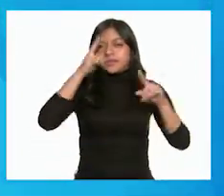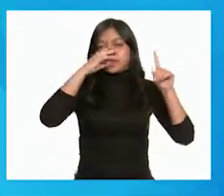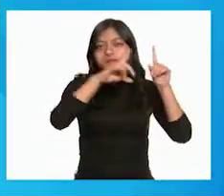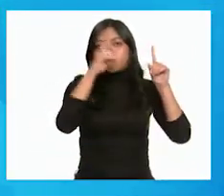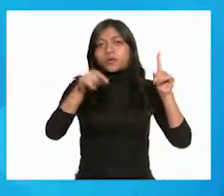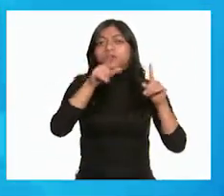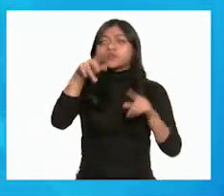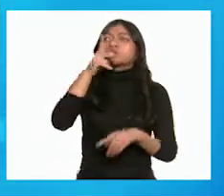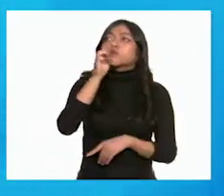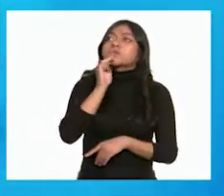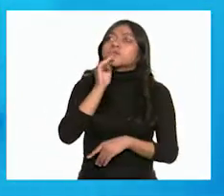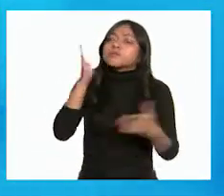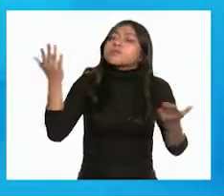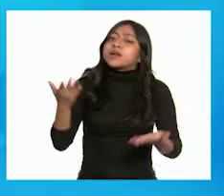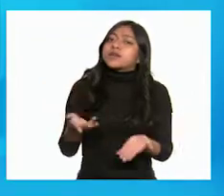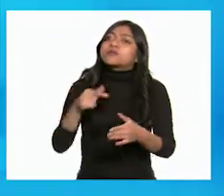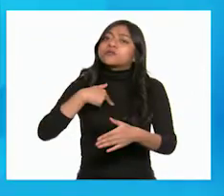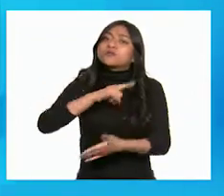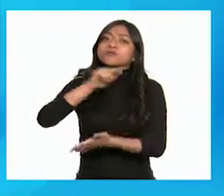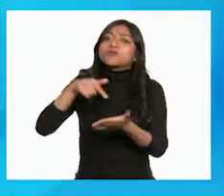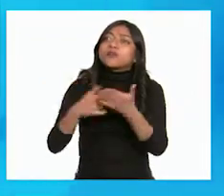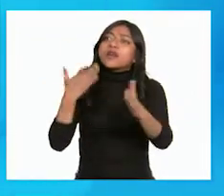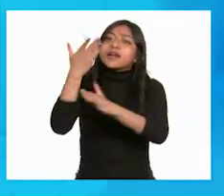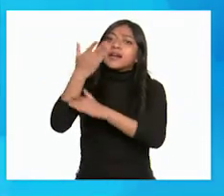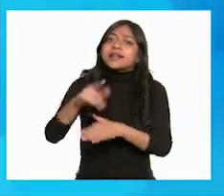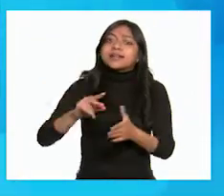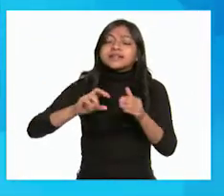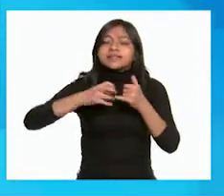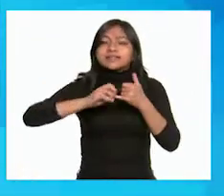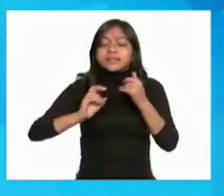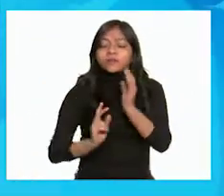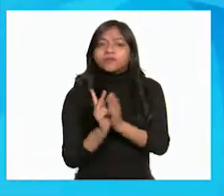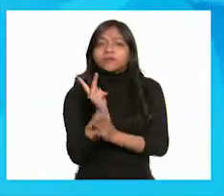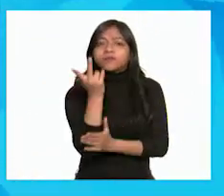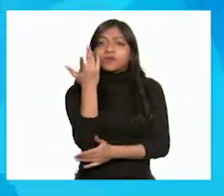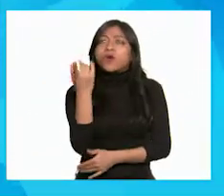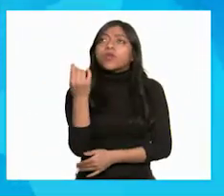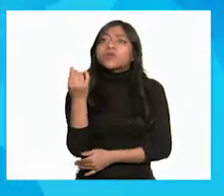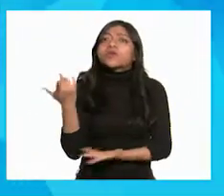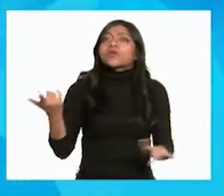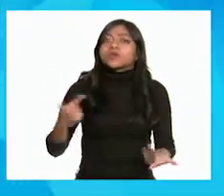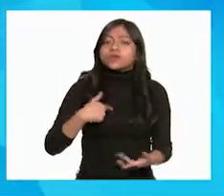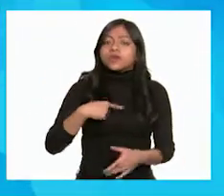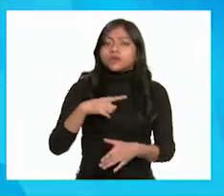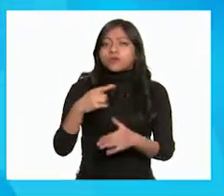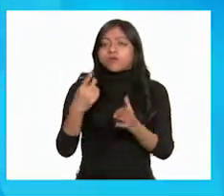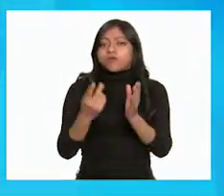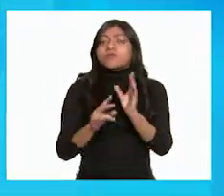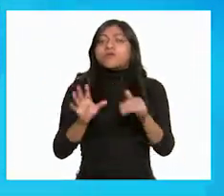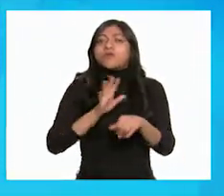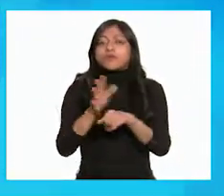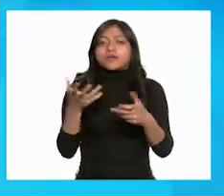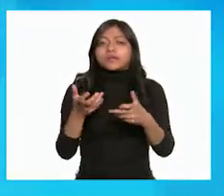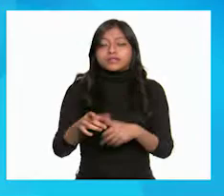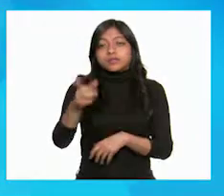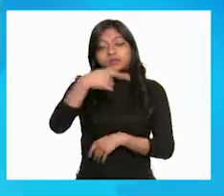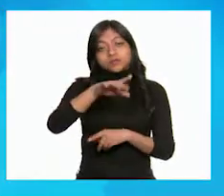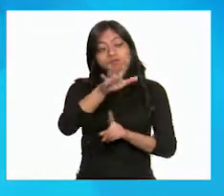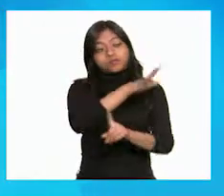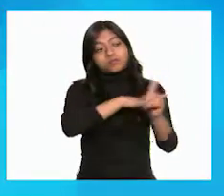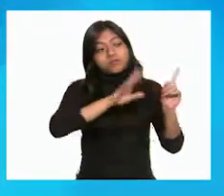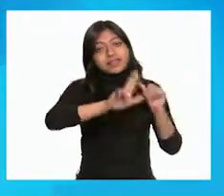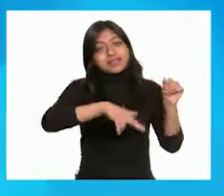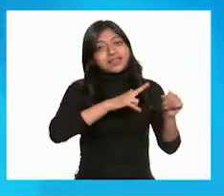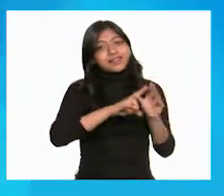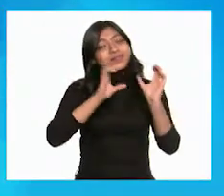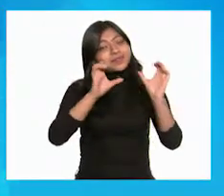papás que te ayuden a averiguar dónde puedes plantar un árbol y qué tipo de especie es la más adecuada. Cuida y respeta la naturaleza que